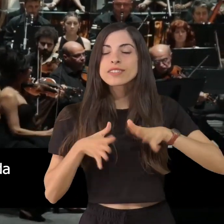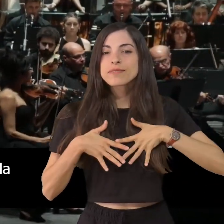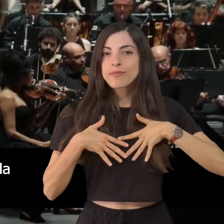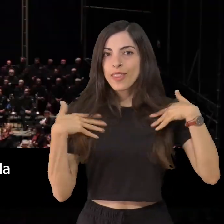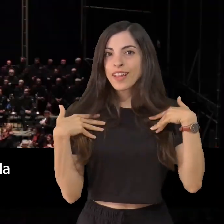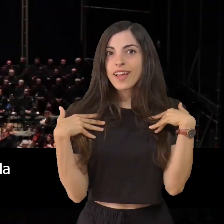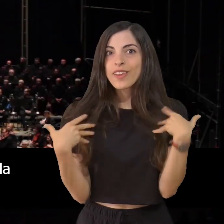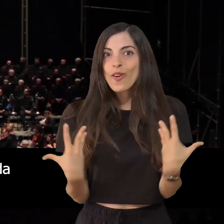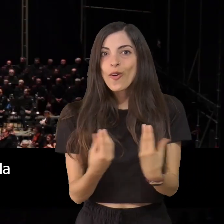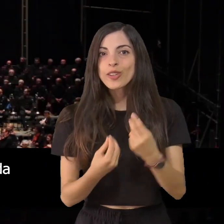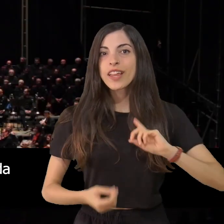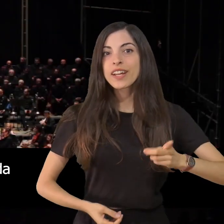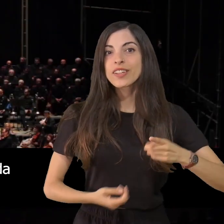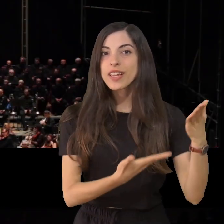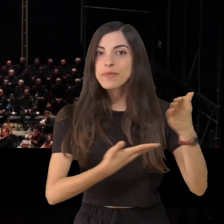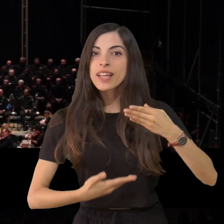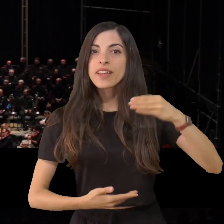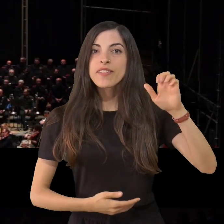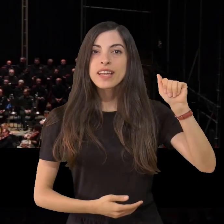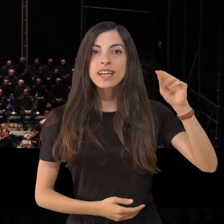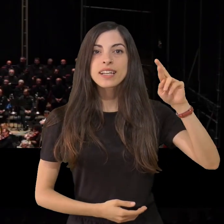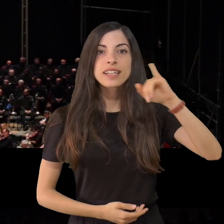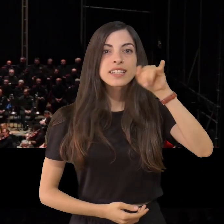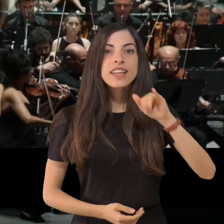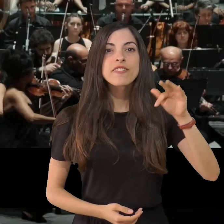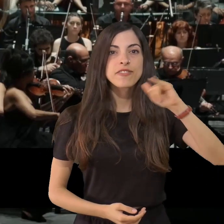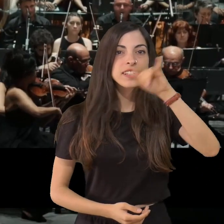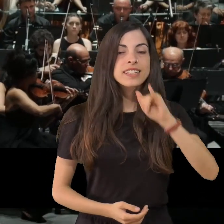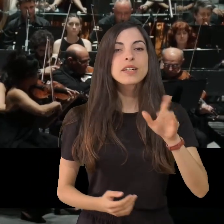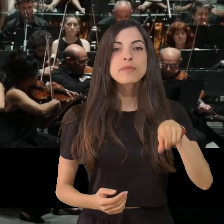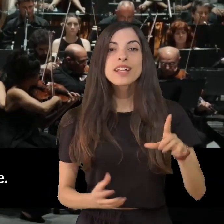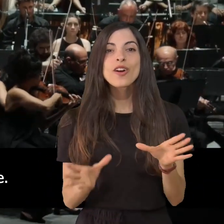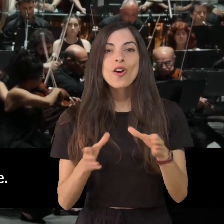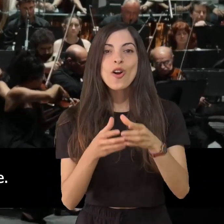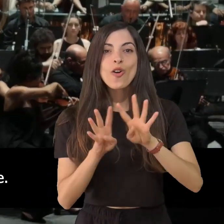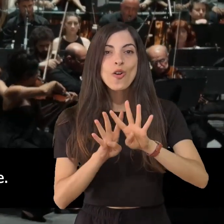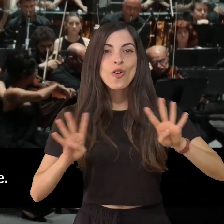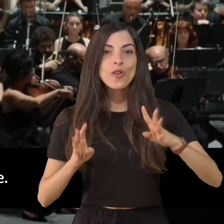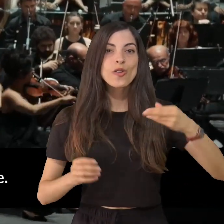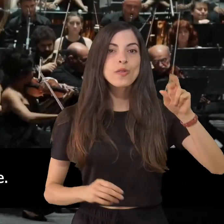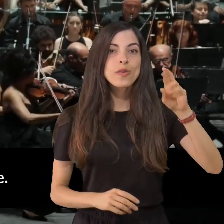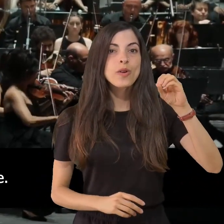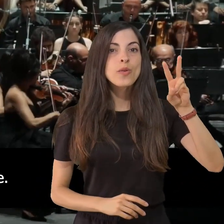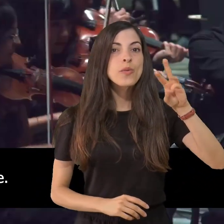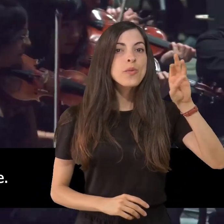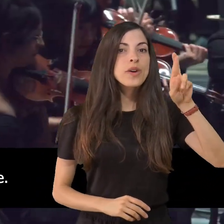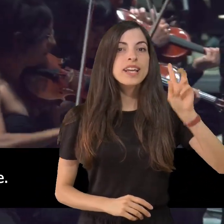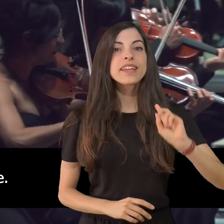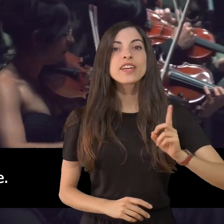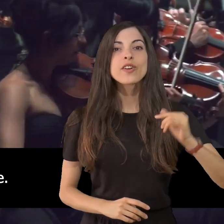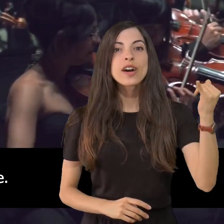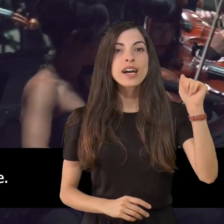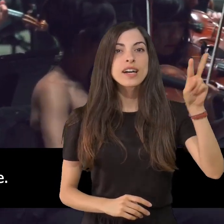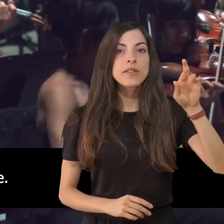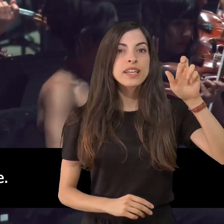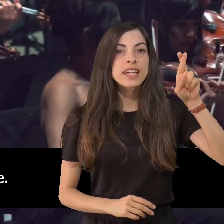Beatriz Fernández y el coro Brower, dirigido por Javier Saenz López. Será el jueves 22 y el viernes 23 a las 8 de la